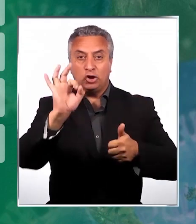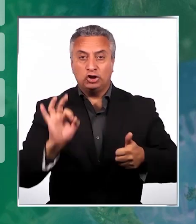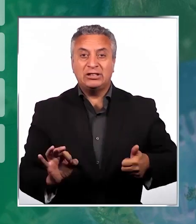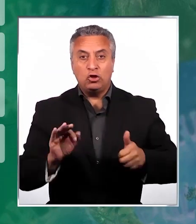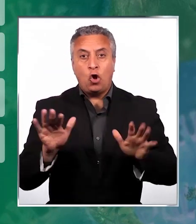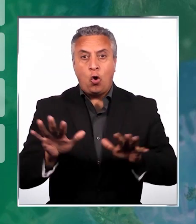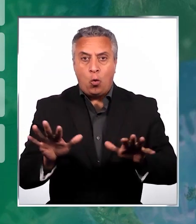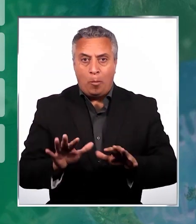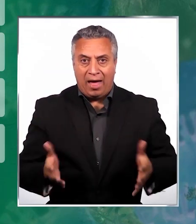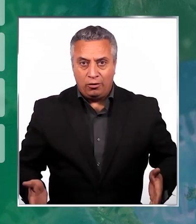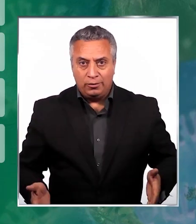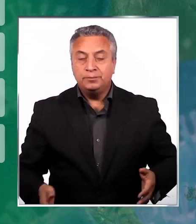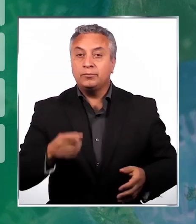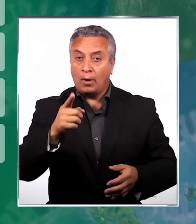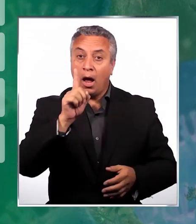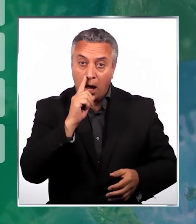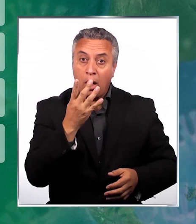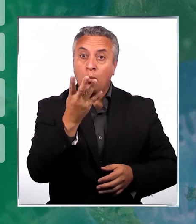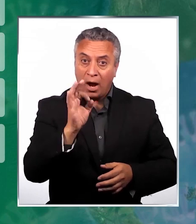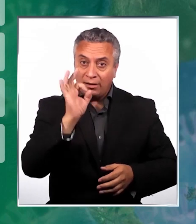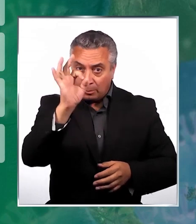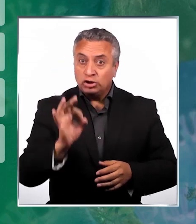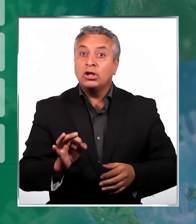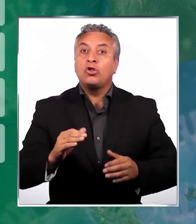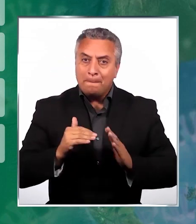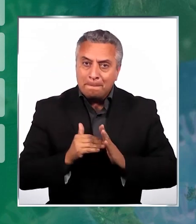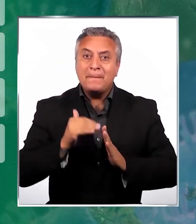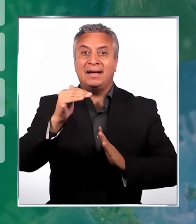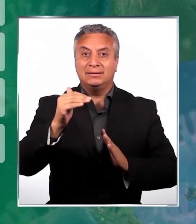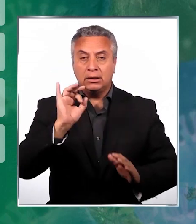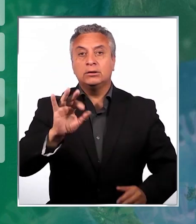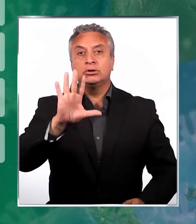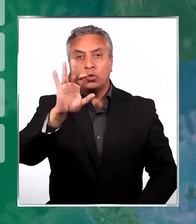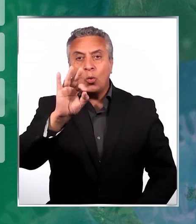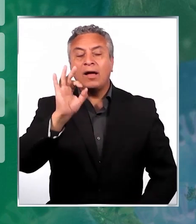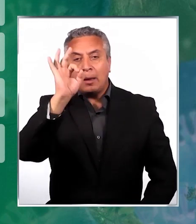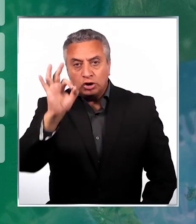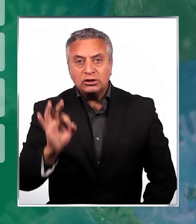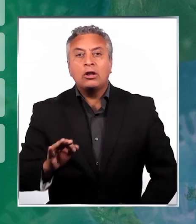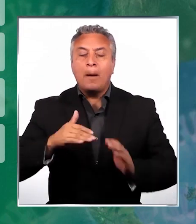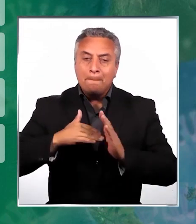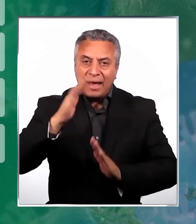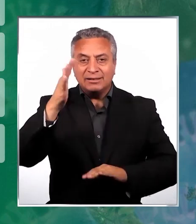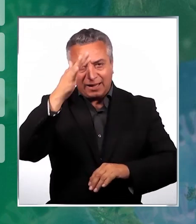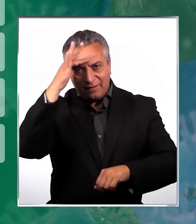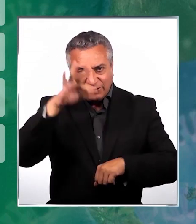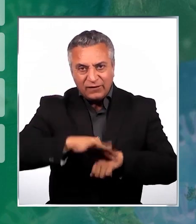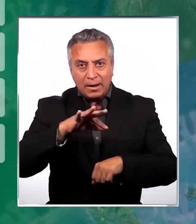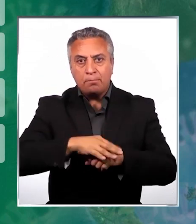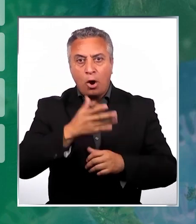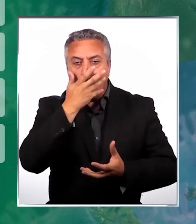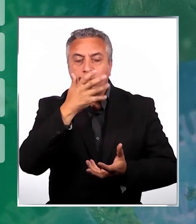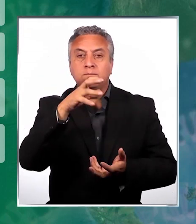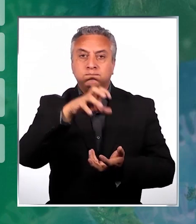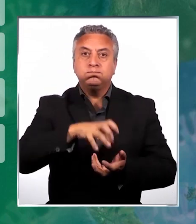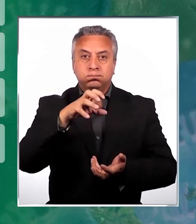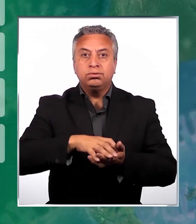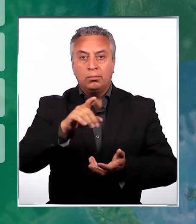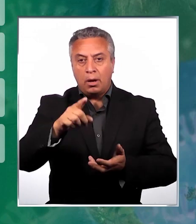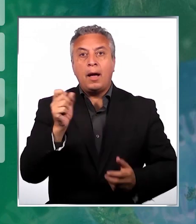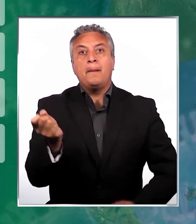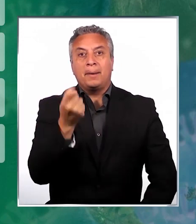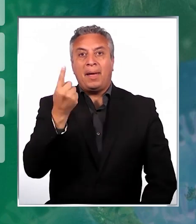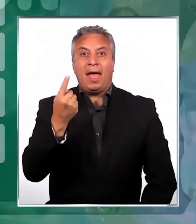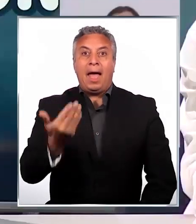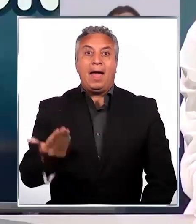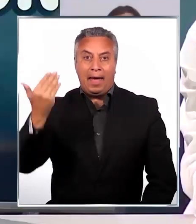Y atención, hay 40% más de pacientes críticos y 50% más de enfermos conectados a ventilador mecánico que en